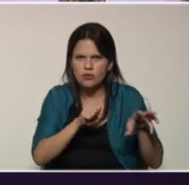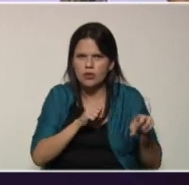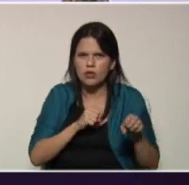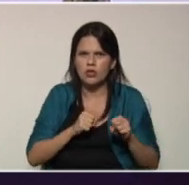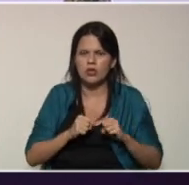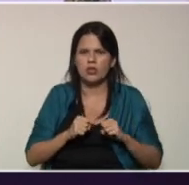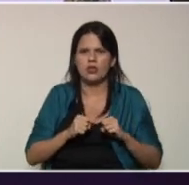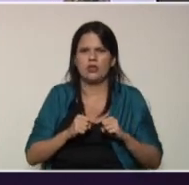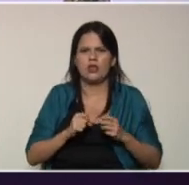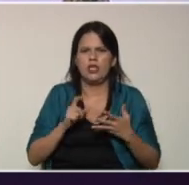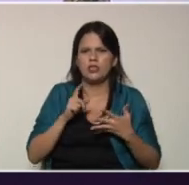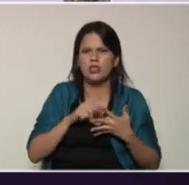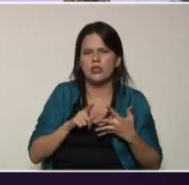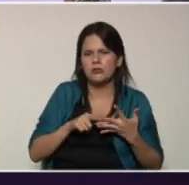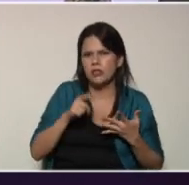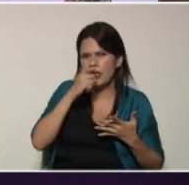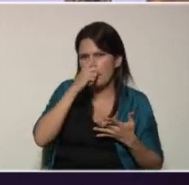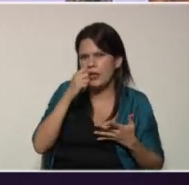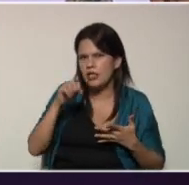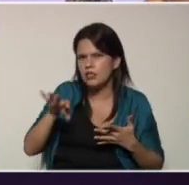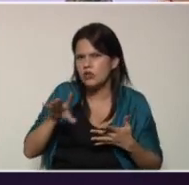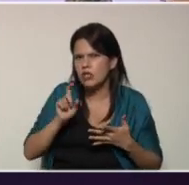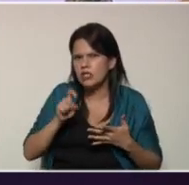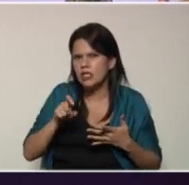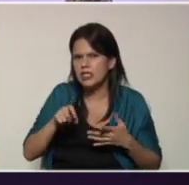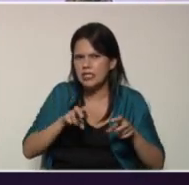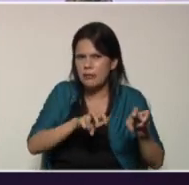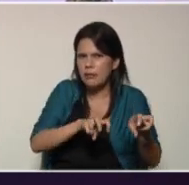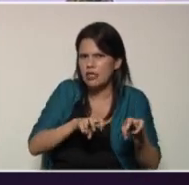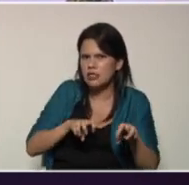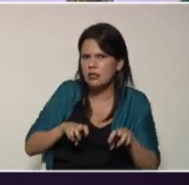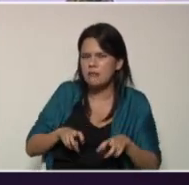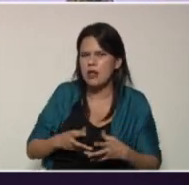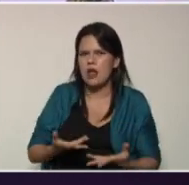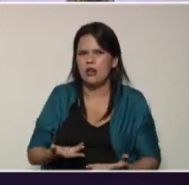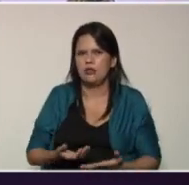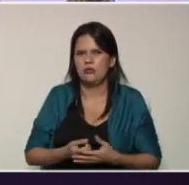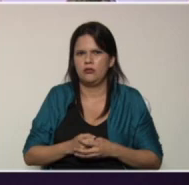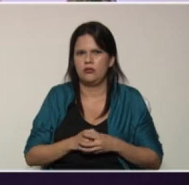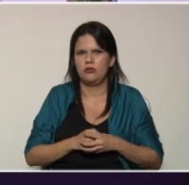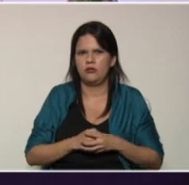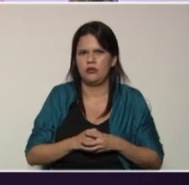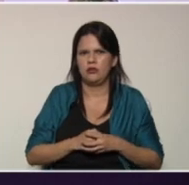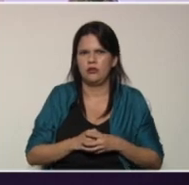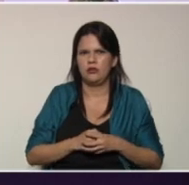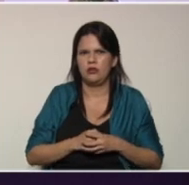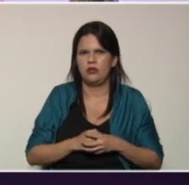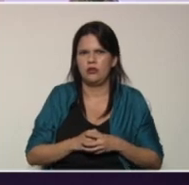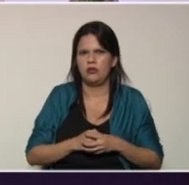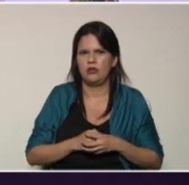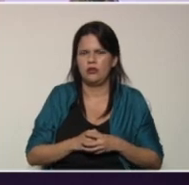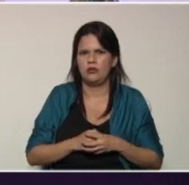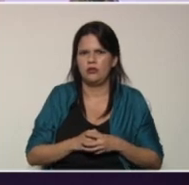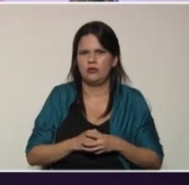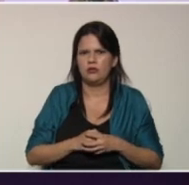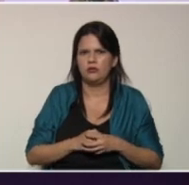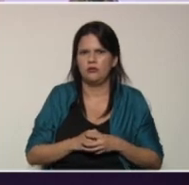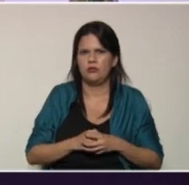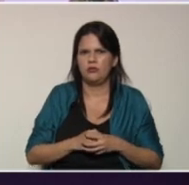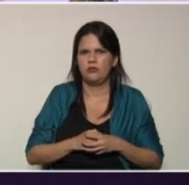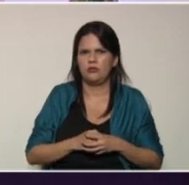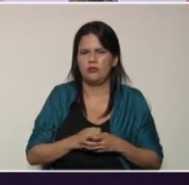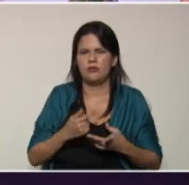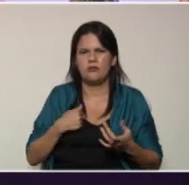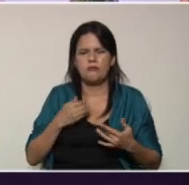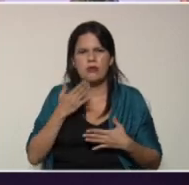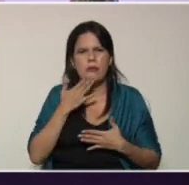cáscaras de huevo trozos de conchas de de papa que otro también podemos utilizar mi mamá también